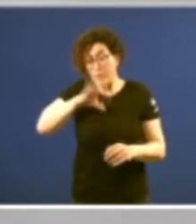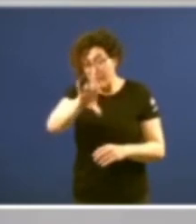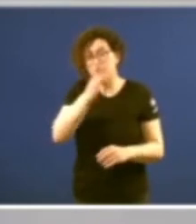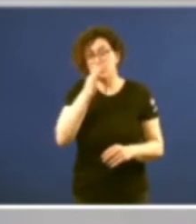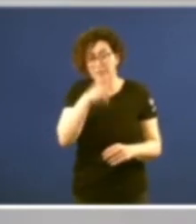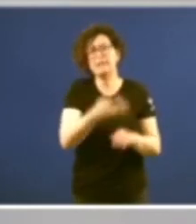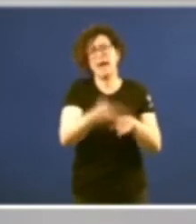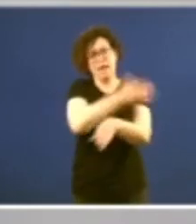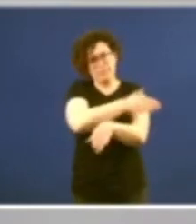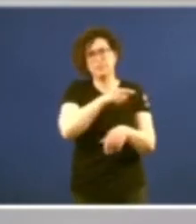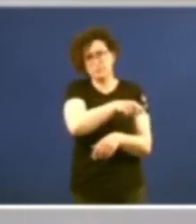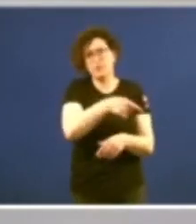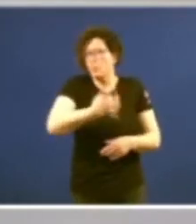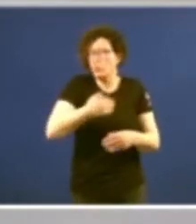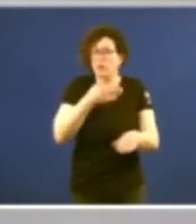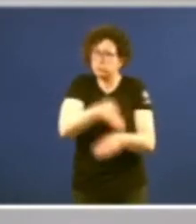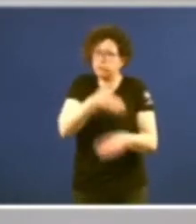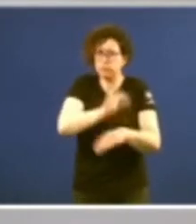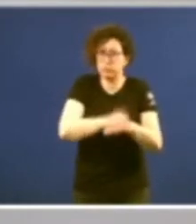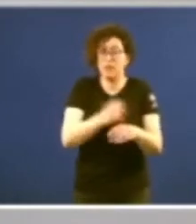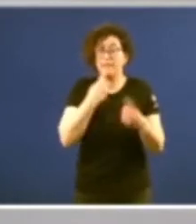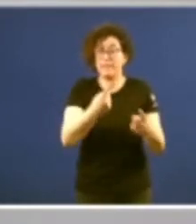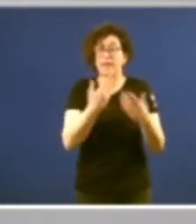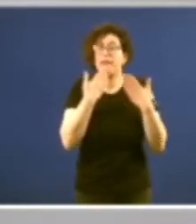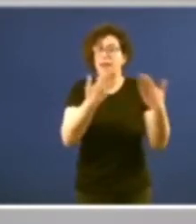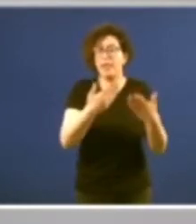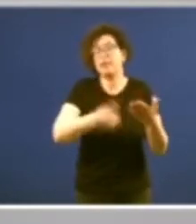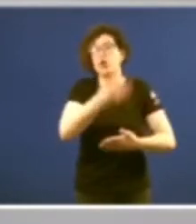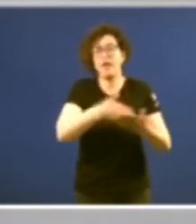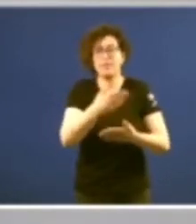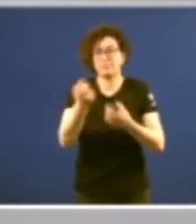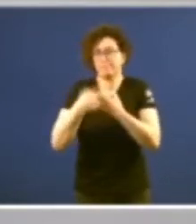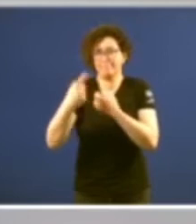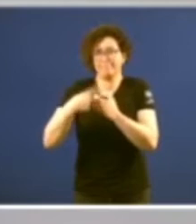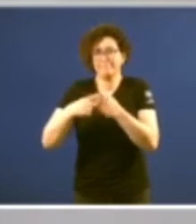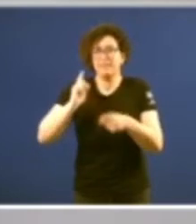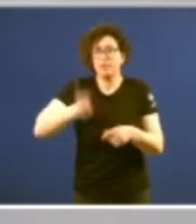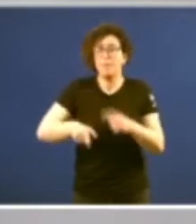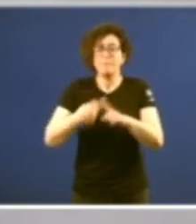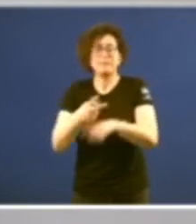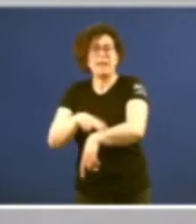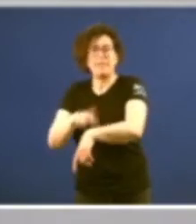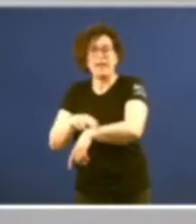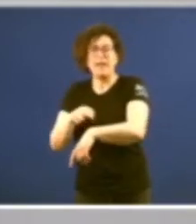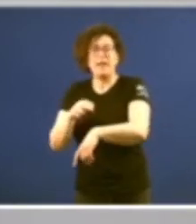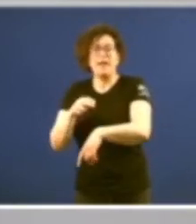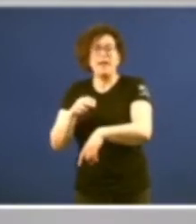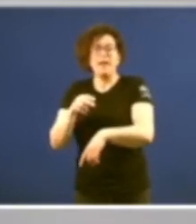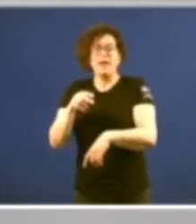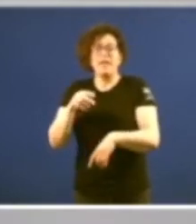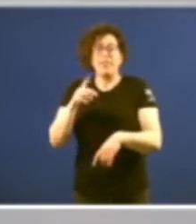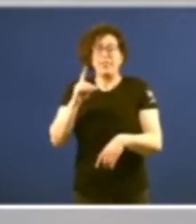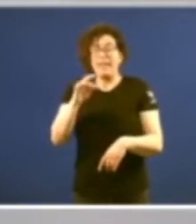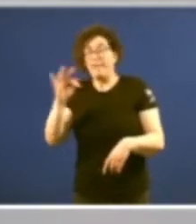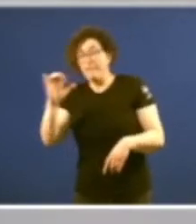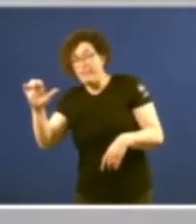agradecimentos agradecimentos sincero aos directores dos xornais participantes e as delegadas de EFE e Europa Press que